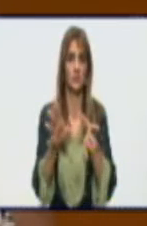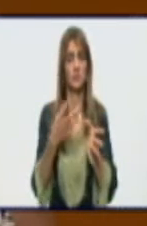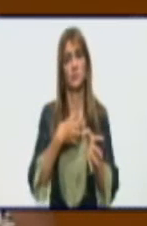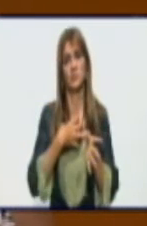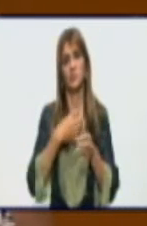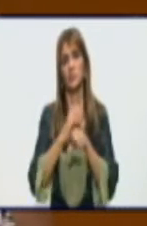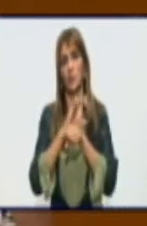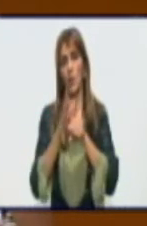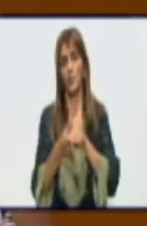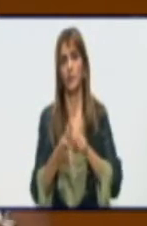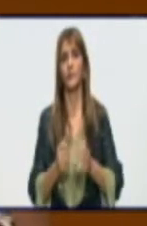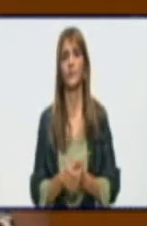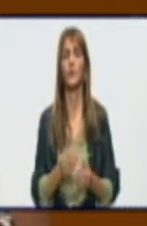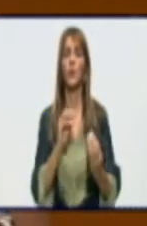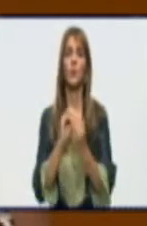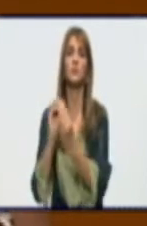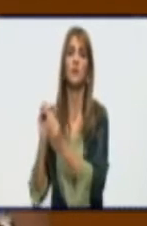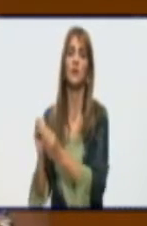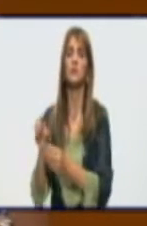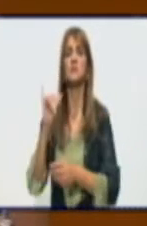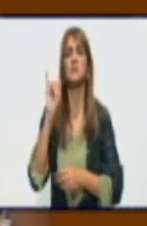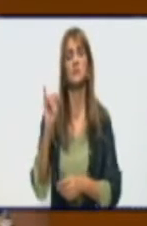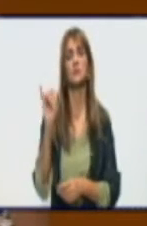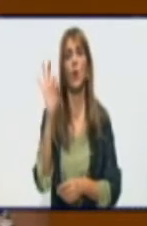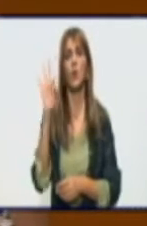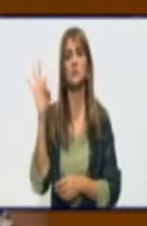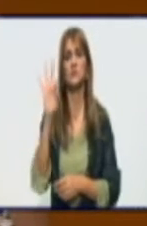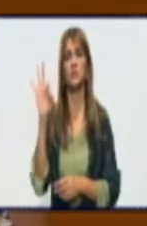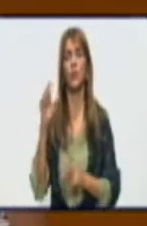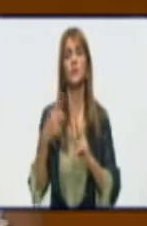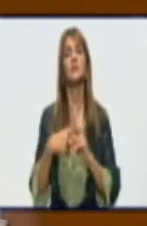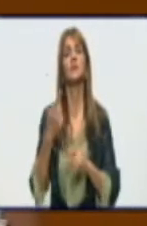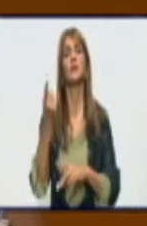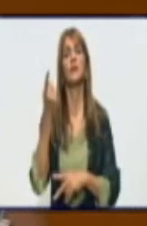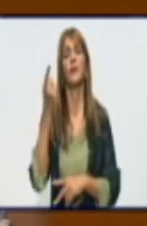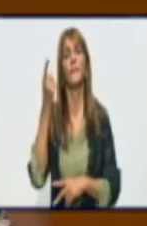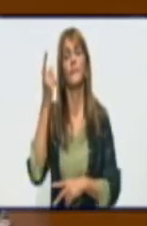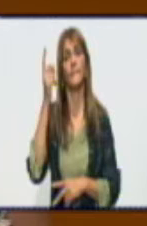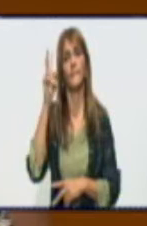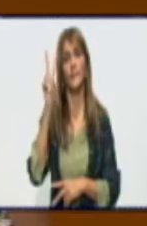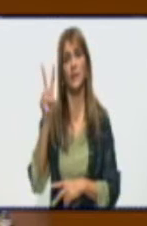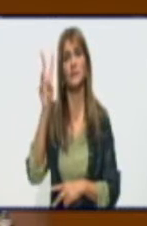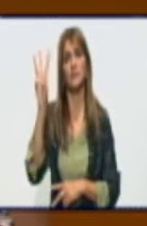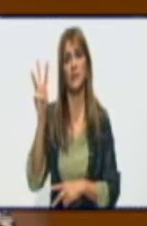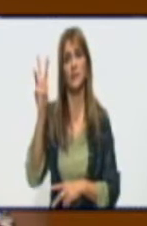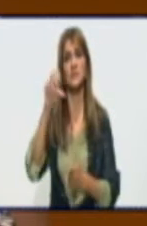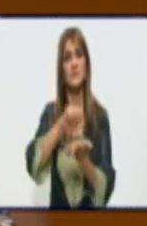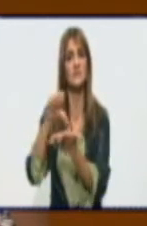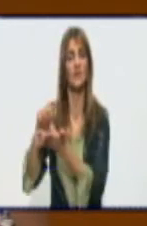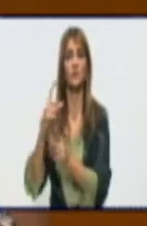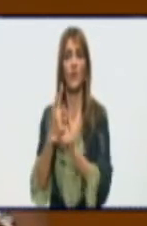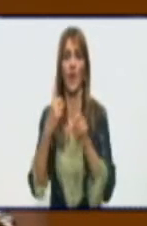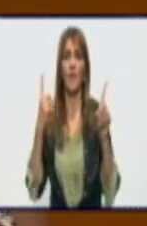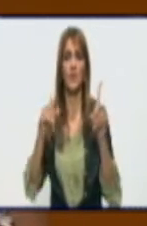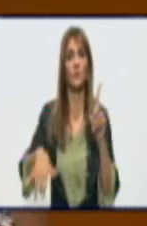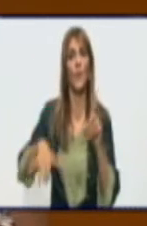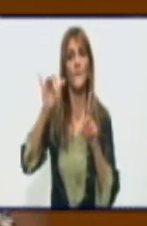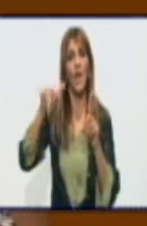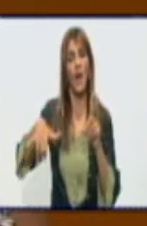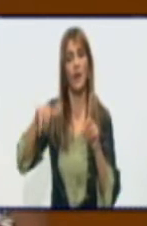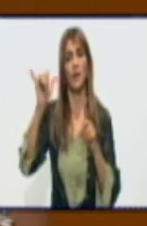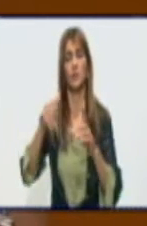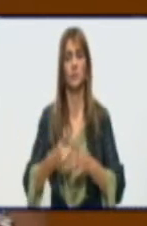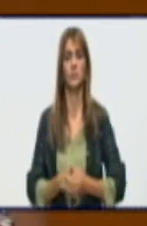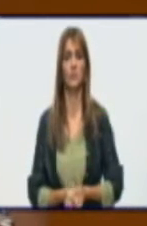Contactos 682 y viajeros permanecen 23 en centros de aislamiento. Total de ingresados 1.223 en estos momentos